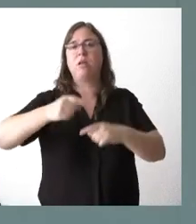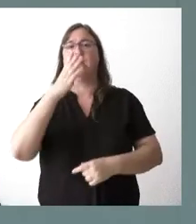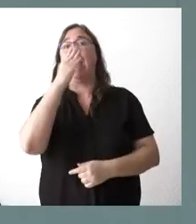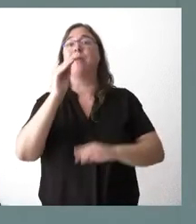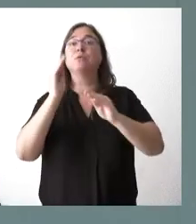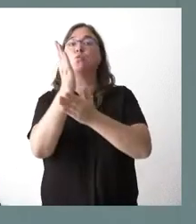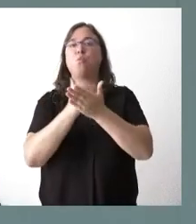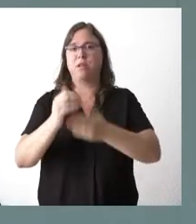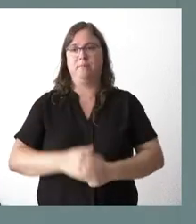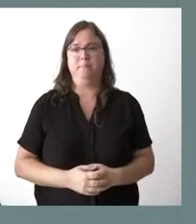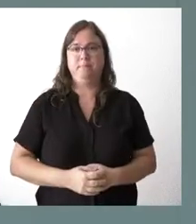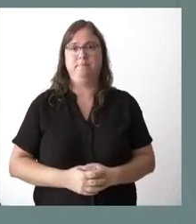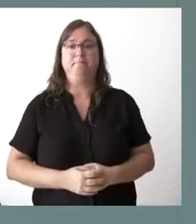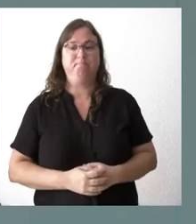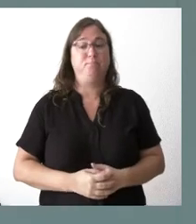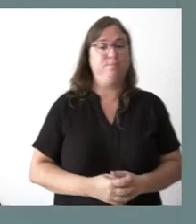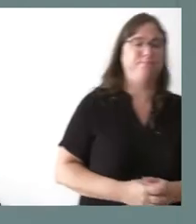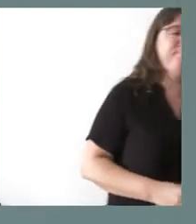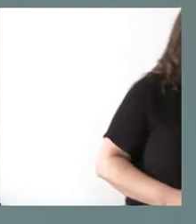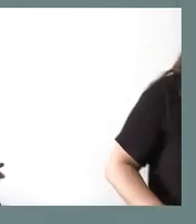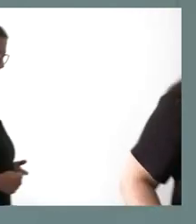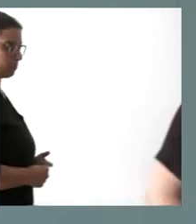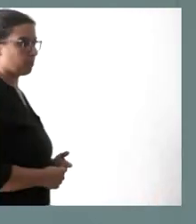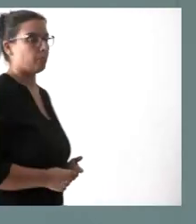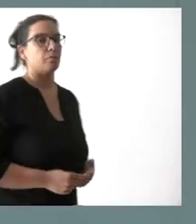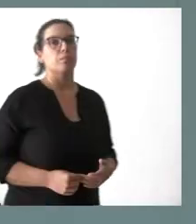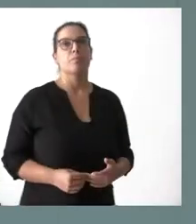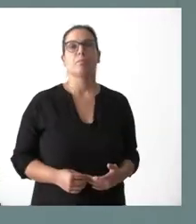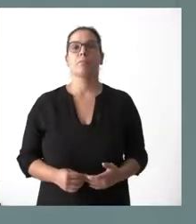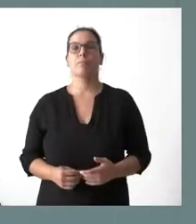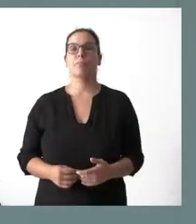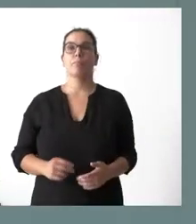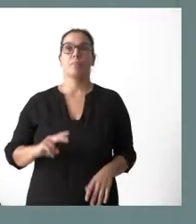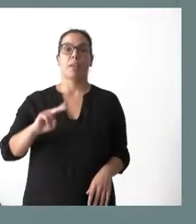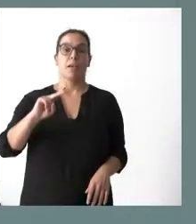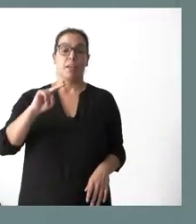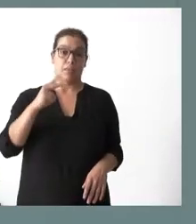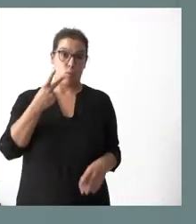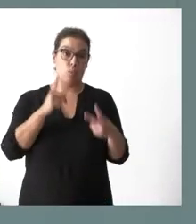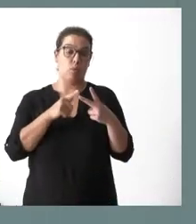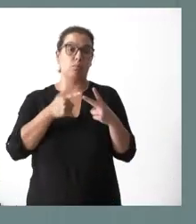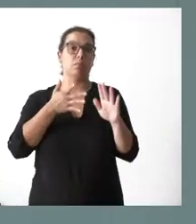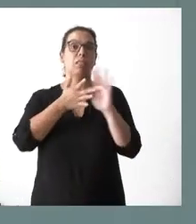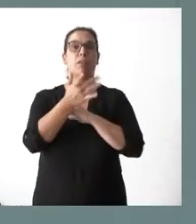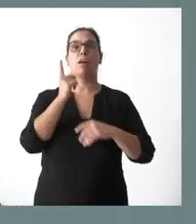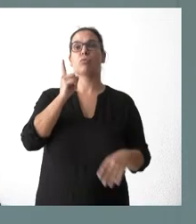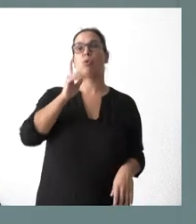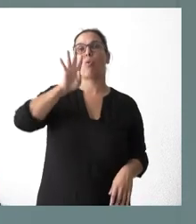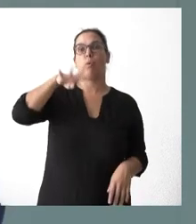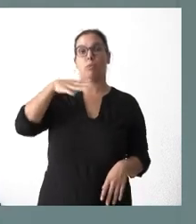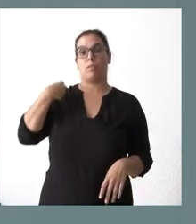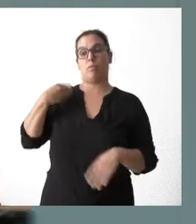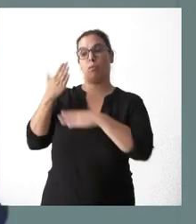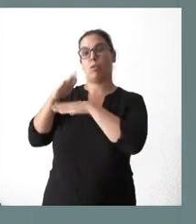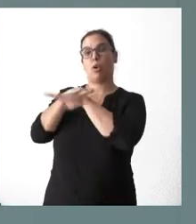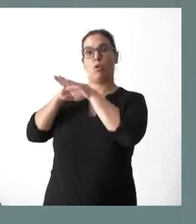comunidad autónoma. En segundo lugar, tiene complejidad porque no se trata solo para cuatro meses, como plantea el Gobierno en su propuesta, sino para cuatro años y,